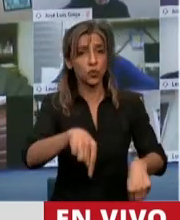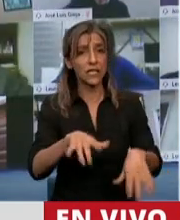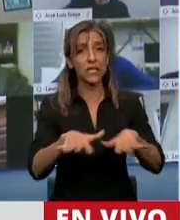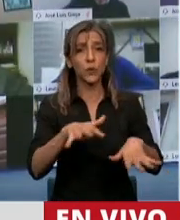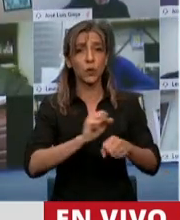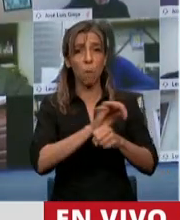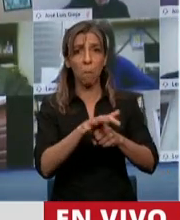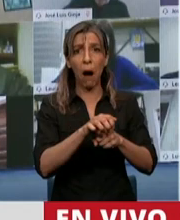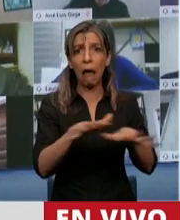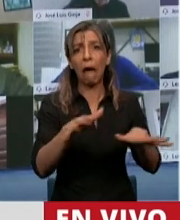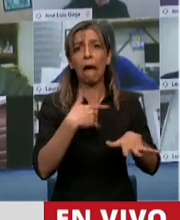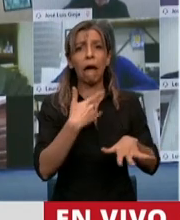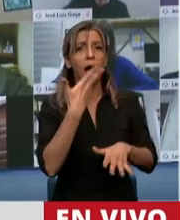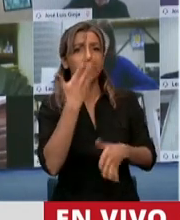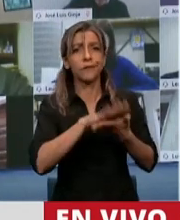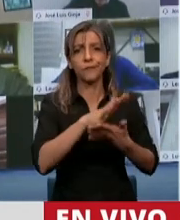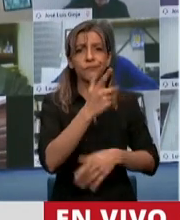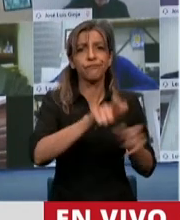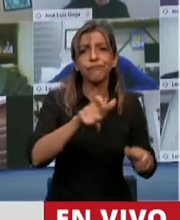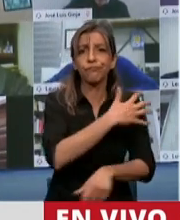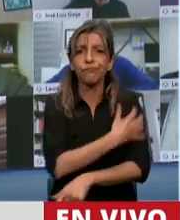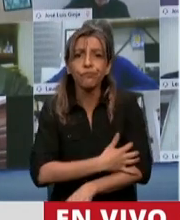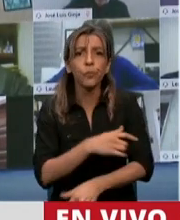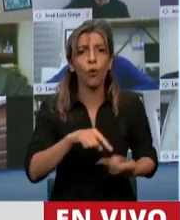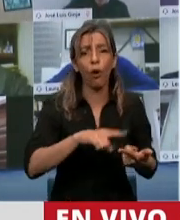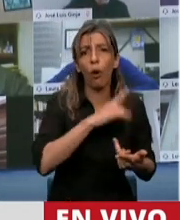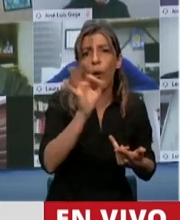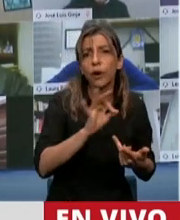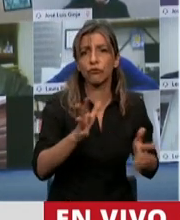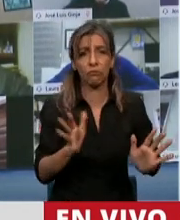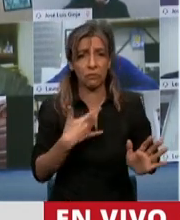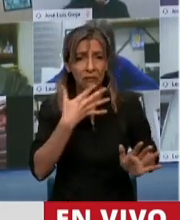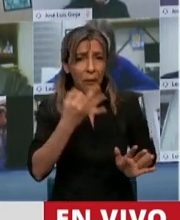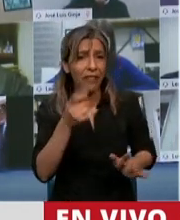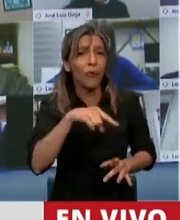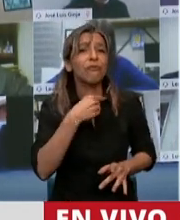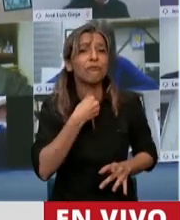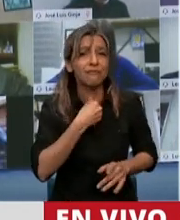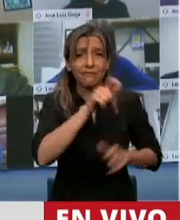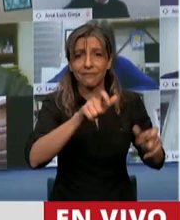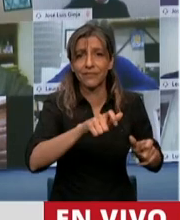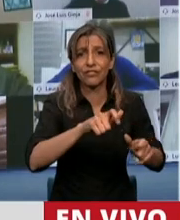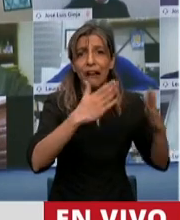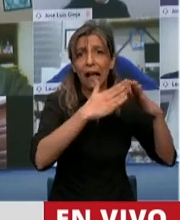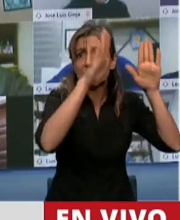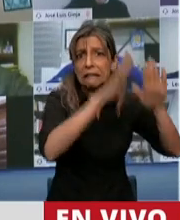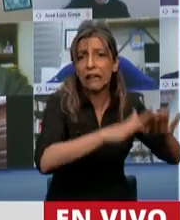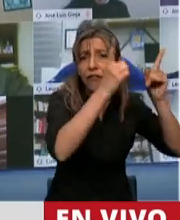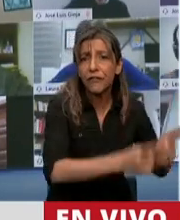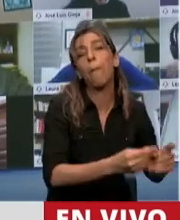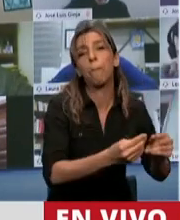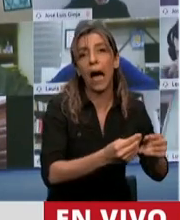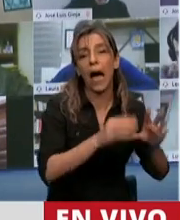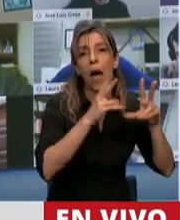y al enfermo para hacer negocios, para que la gente tenga miedo, se encierre en su casa y no los cuestione. Así que esta